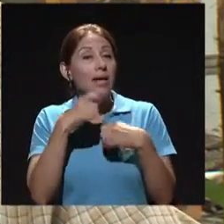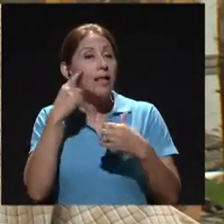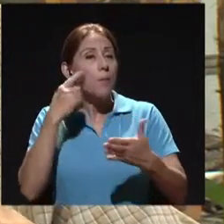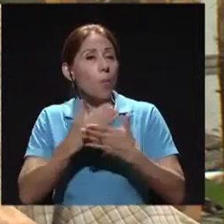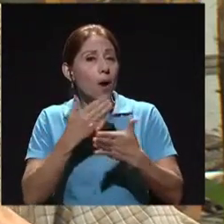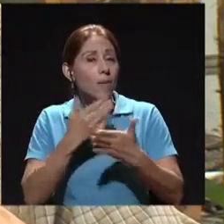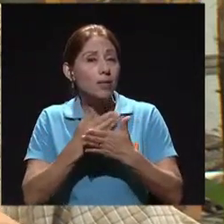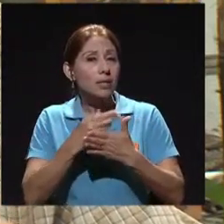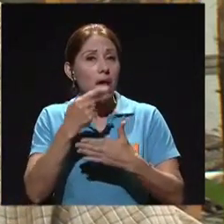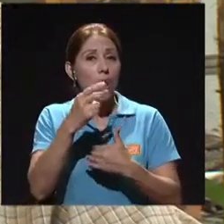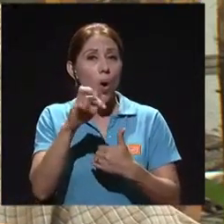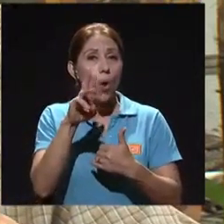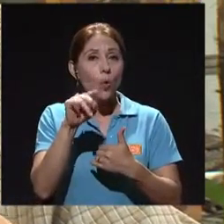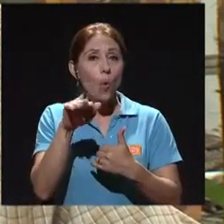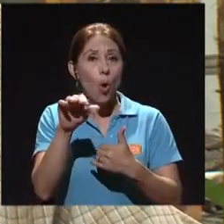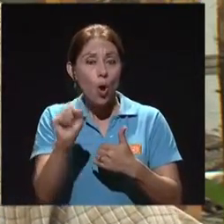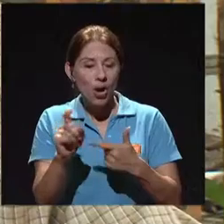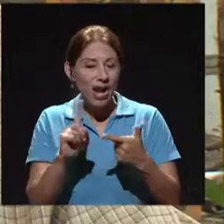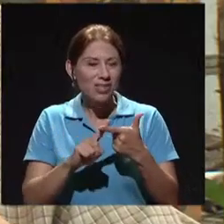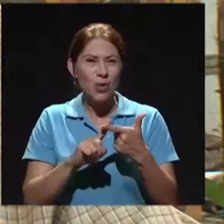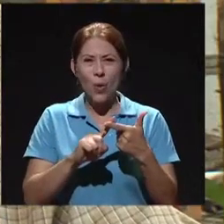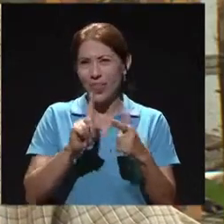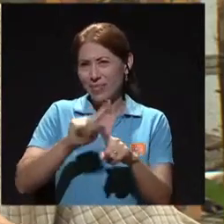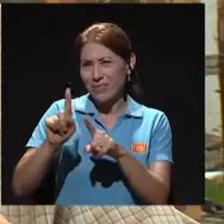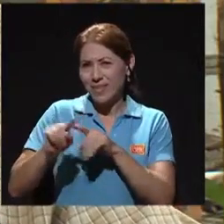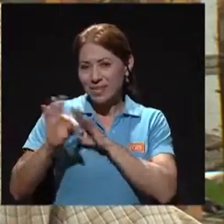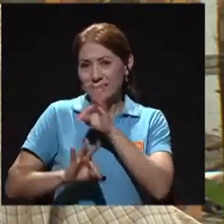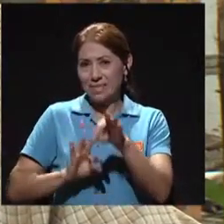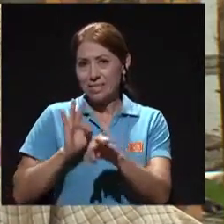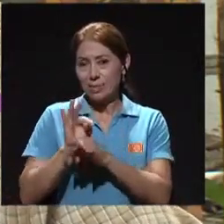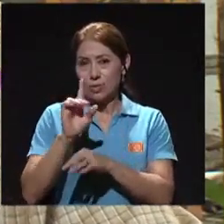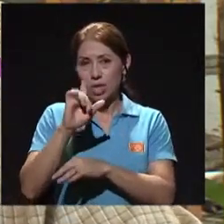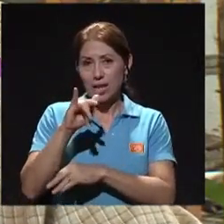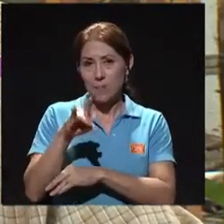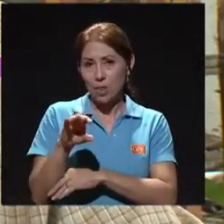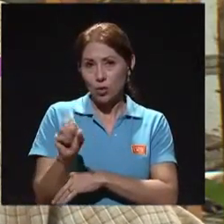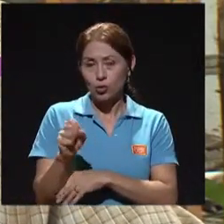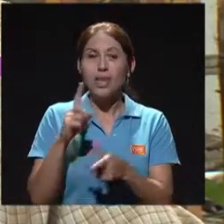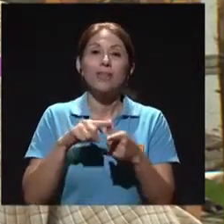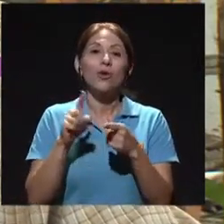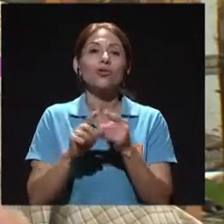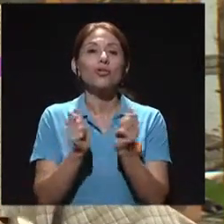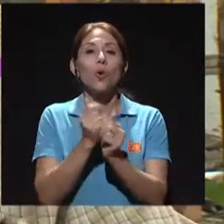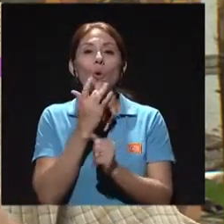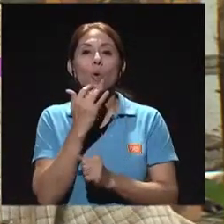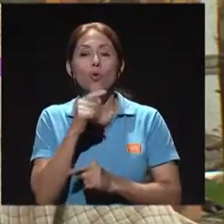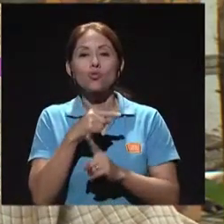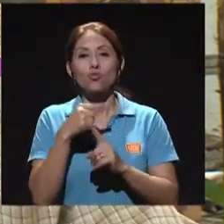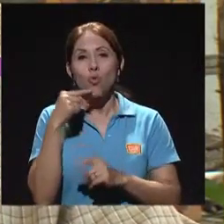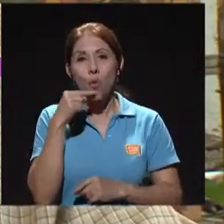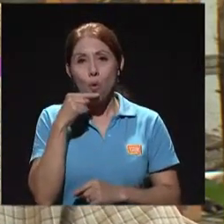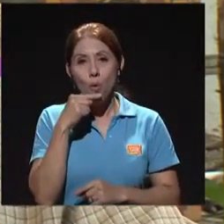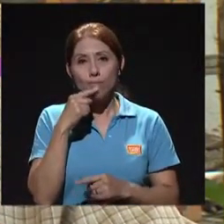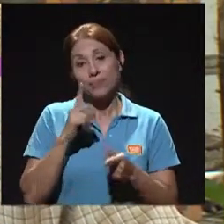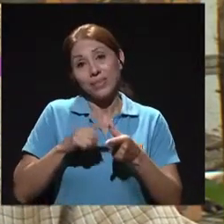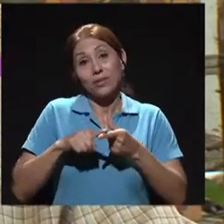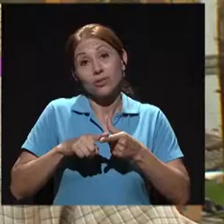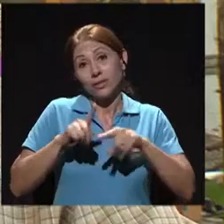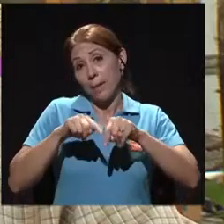glucosa, de anticuerpos, de triglicéridos y todo eso, se toma con el tapón rojo. Entonces, dependiendo de lo que sea,